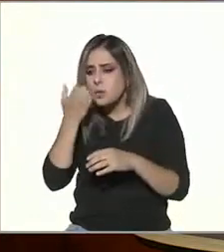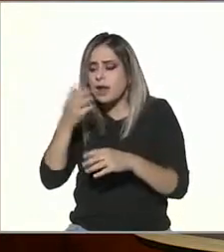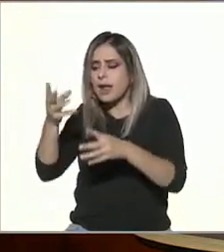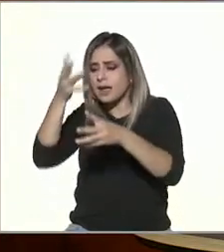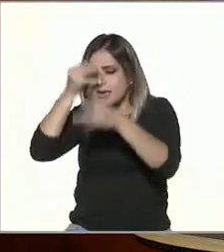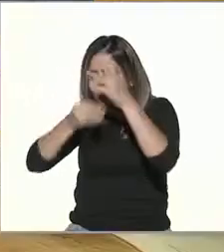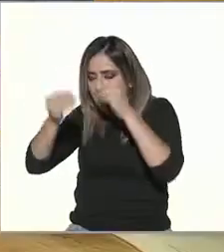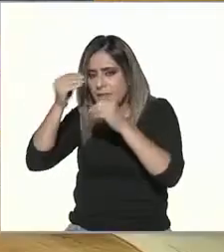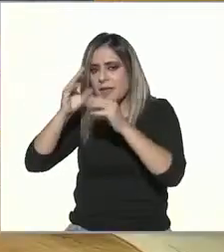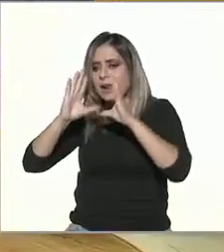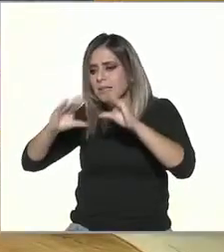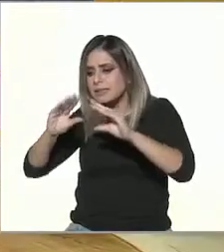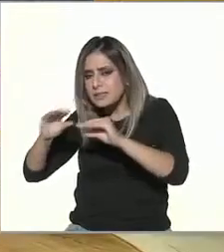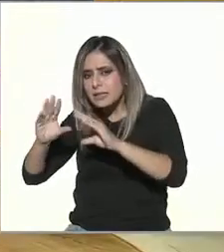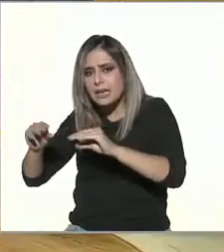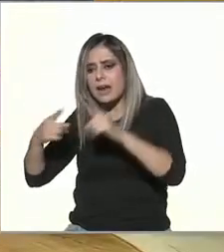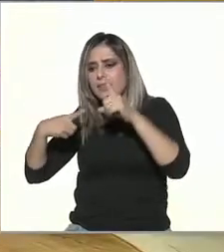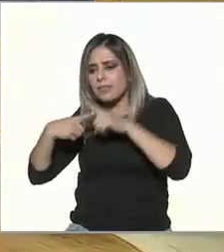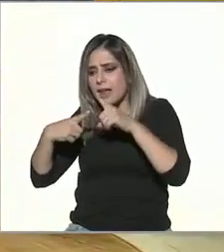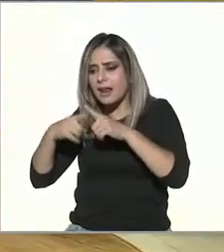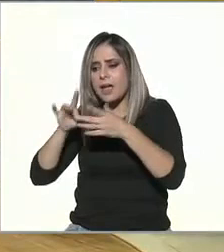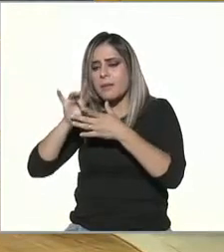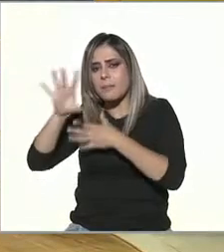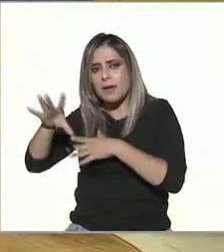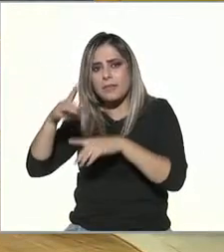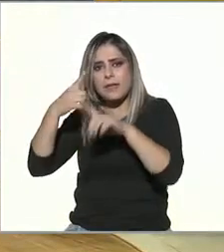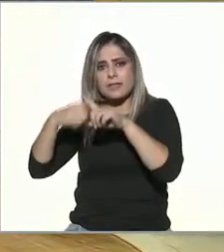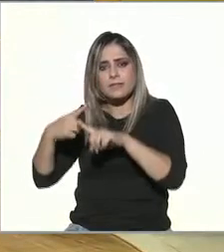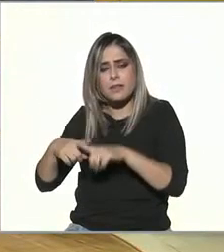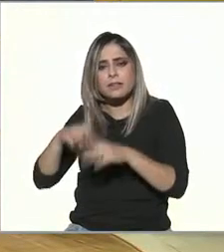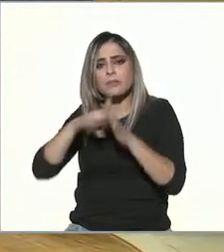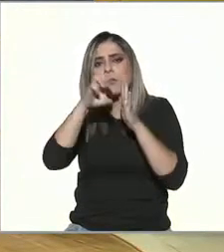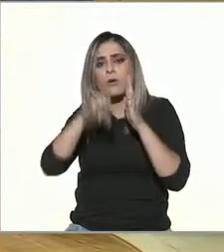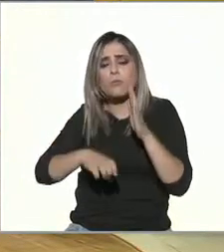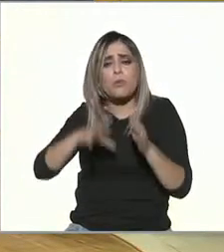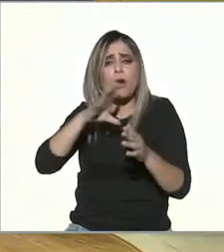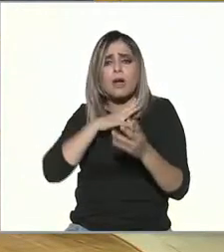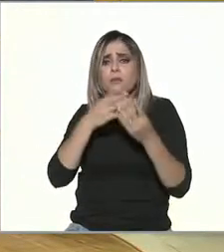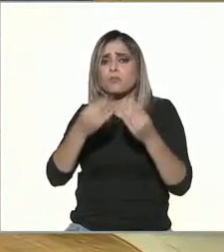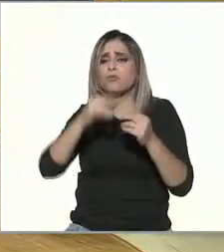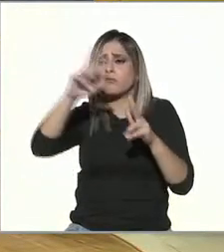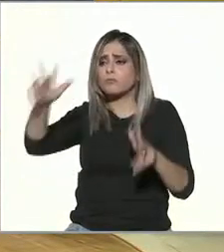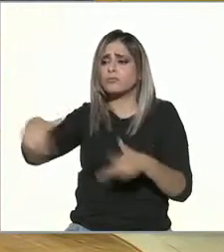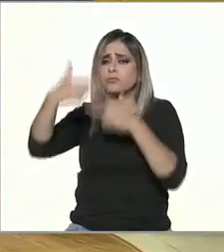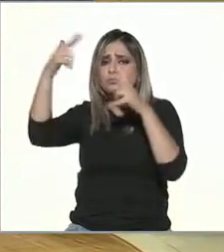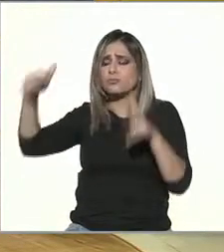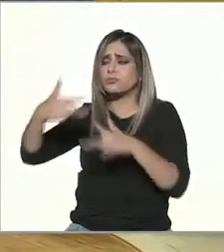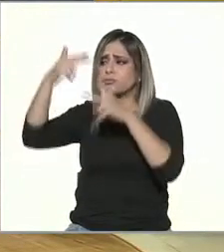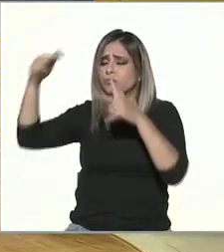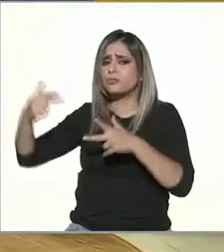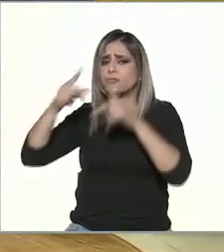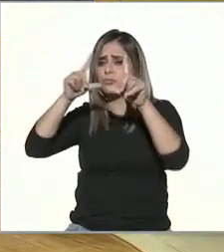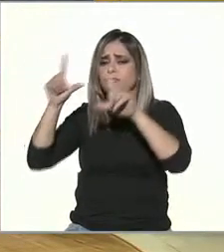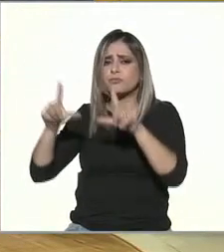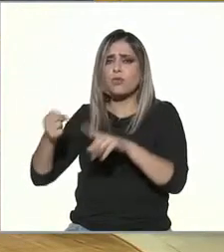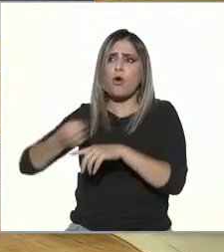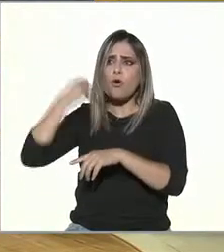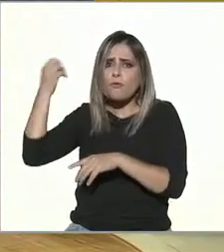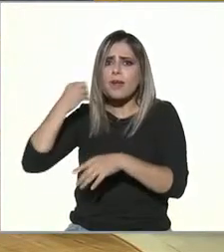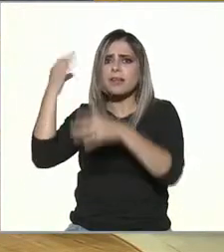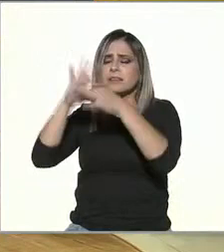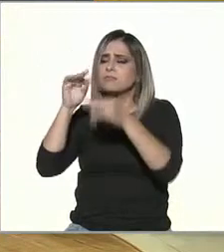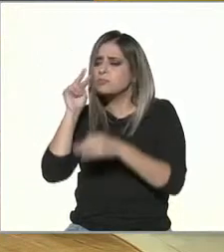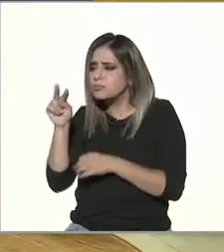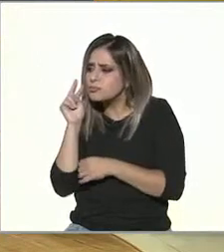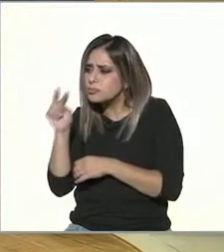especialistas ¿cuántos de nosotros no vimos tantas videoconferencias que se dieron precisamente o se estaban desarrollando el abanico